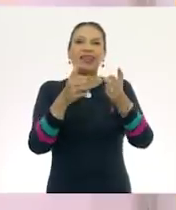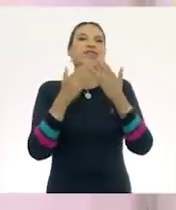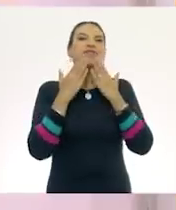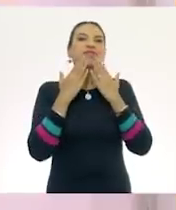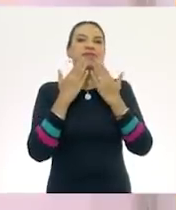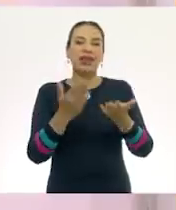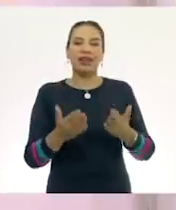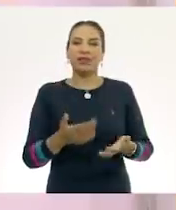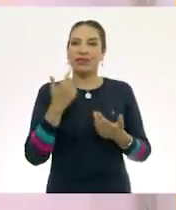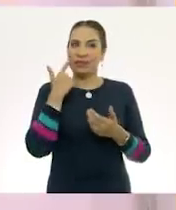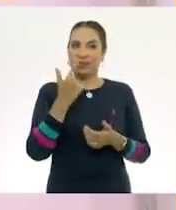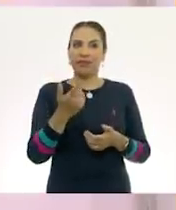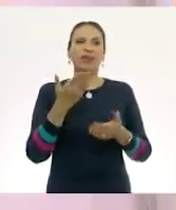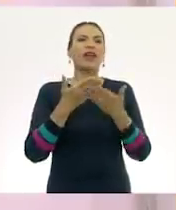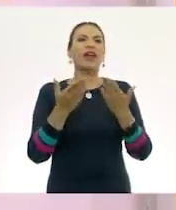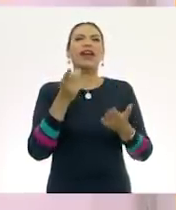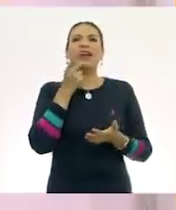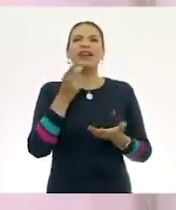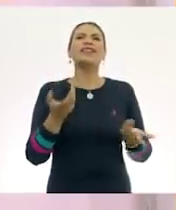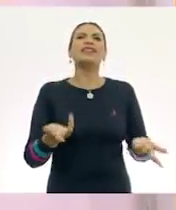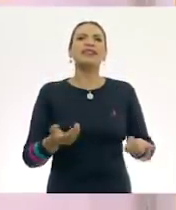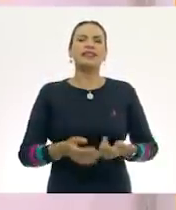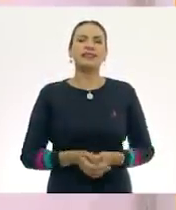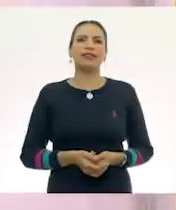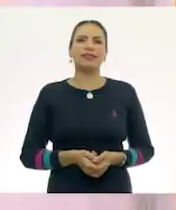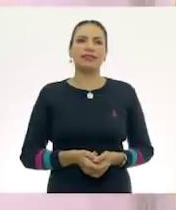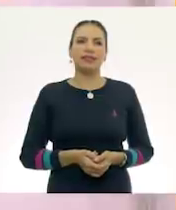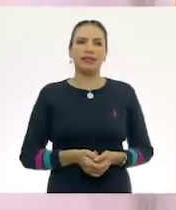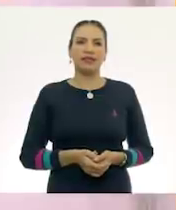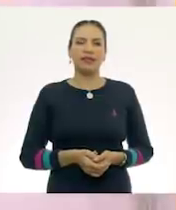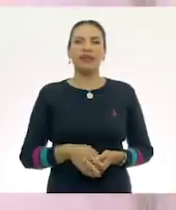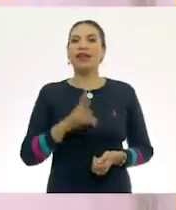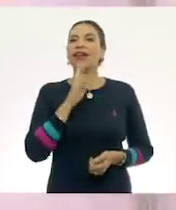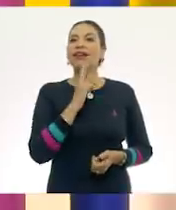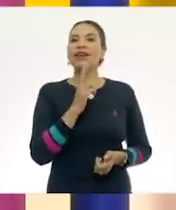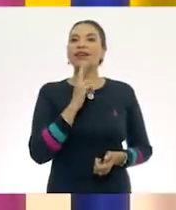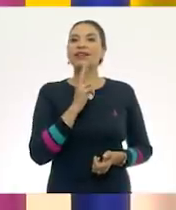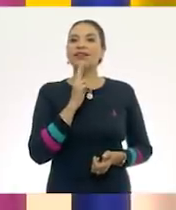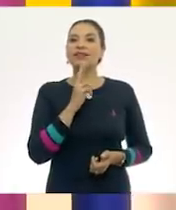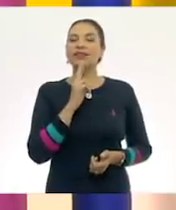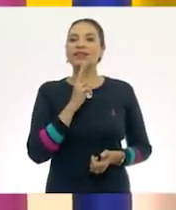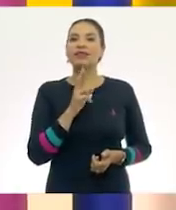Vamos a ver qué nos dicen por acá su respuesta.